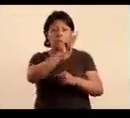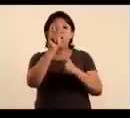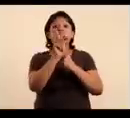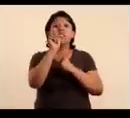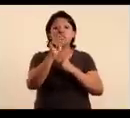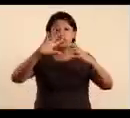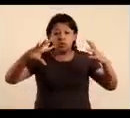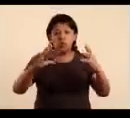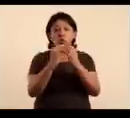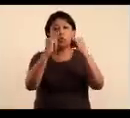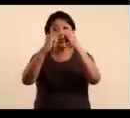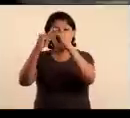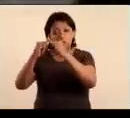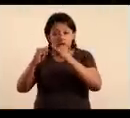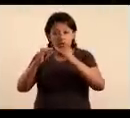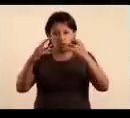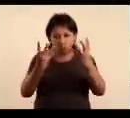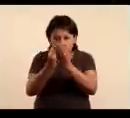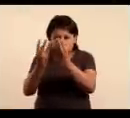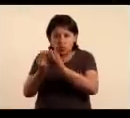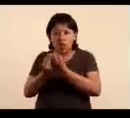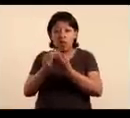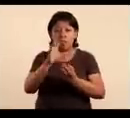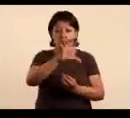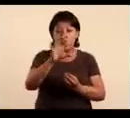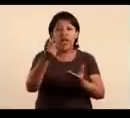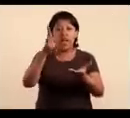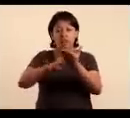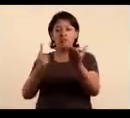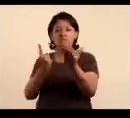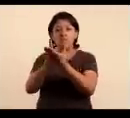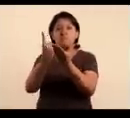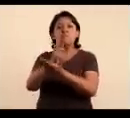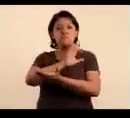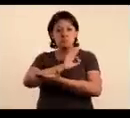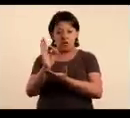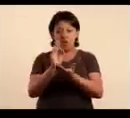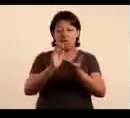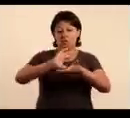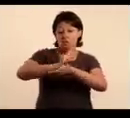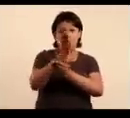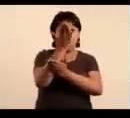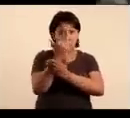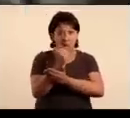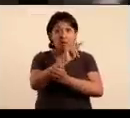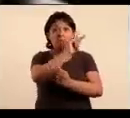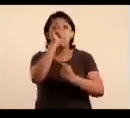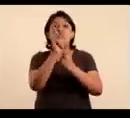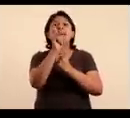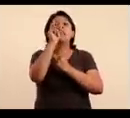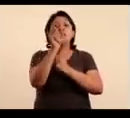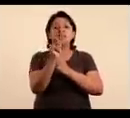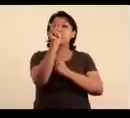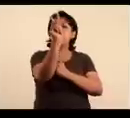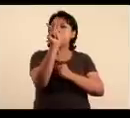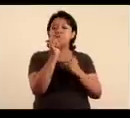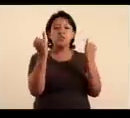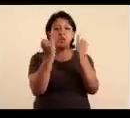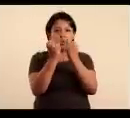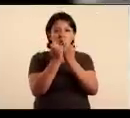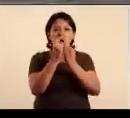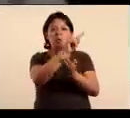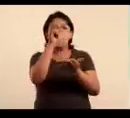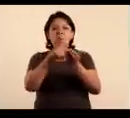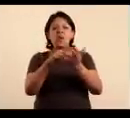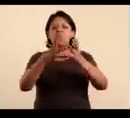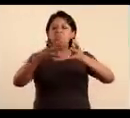sus instituciones. Si éstas son espacios incluyentes y sin discriminación, nuestro país podrá ser reflejo de ello. Un lugar para el desarrollo,